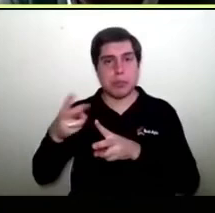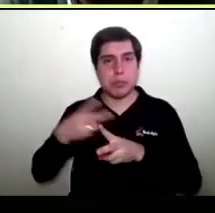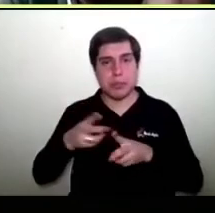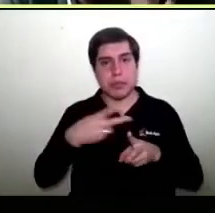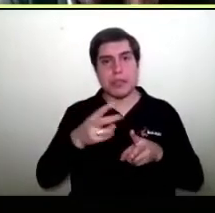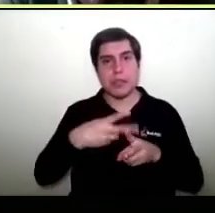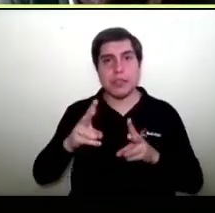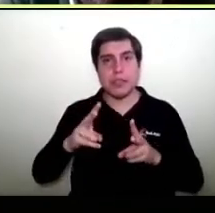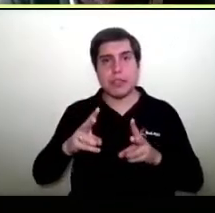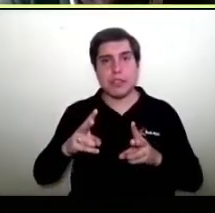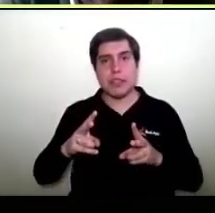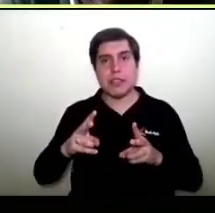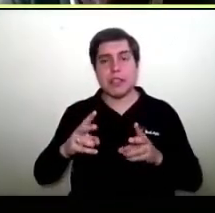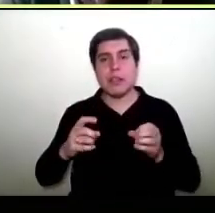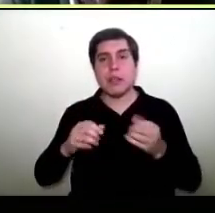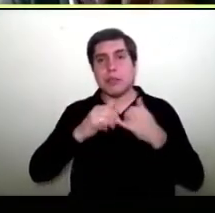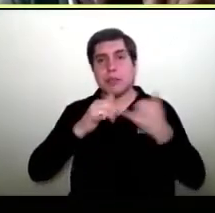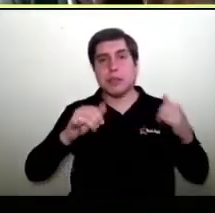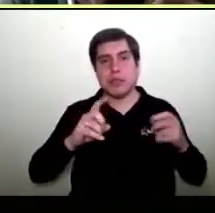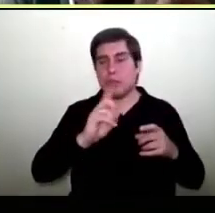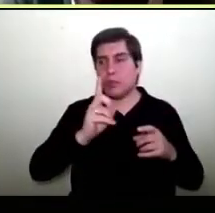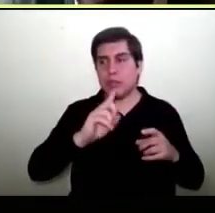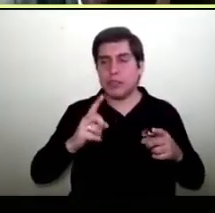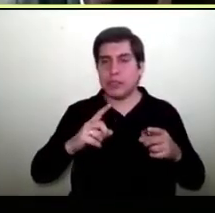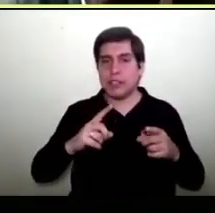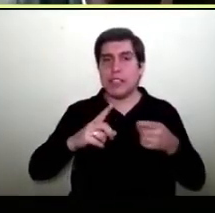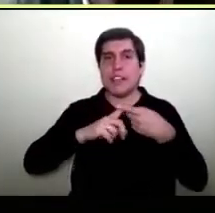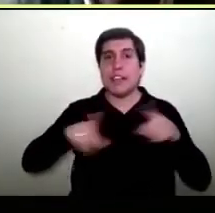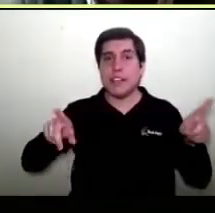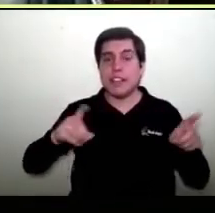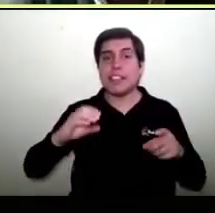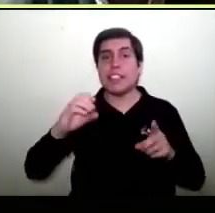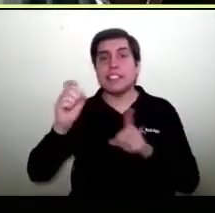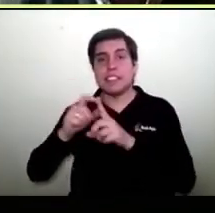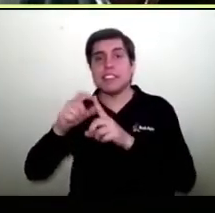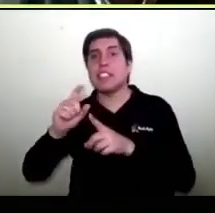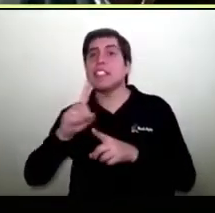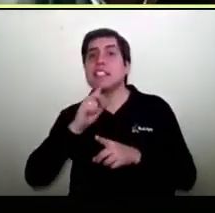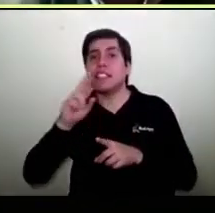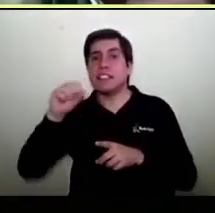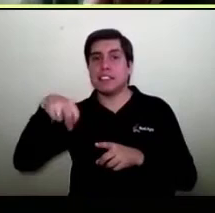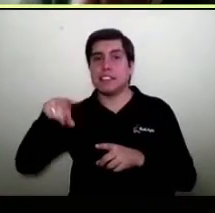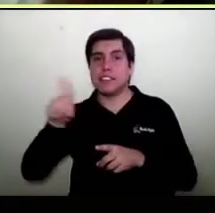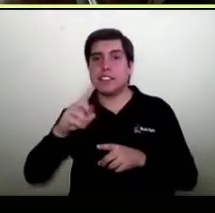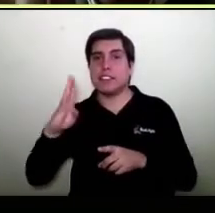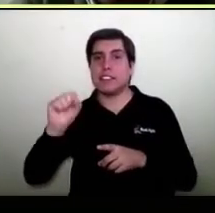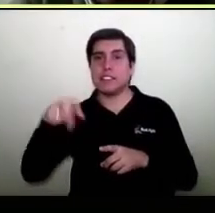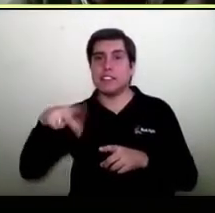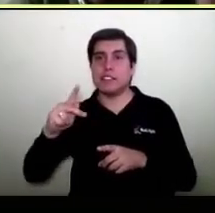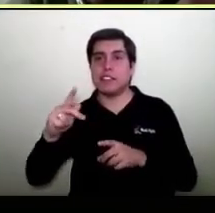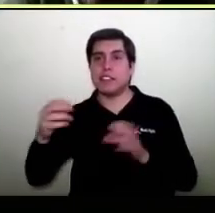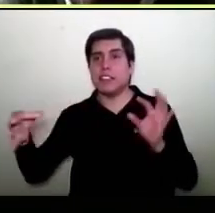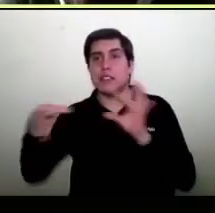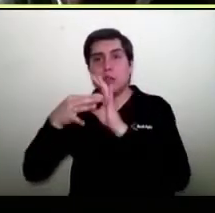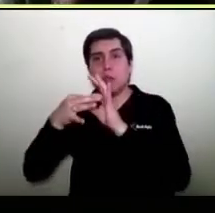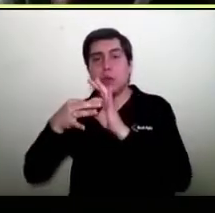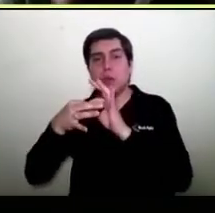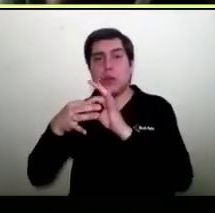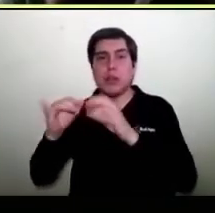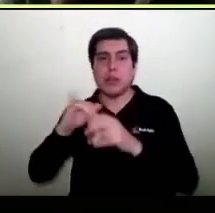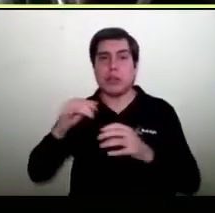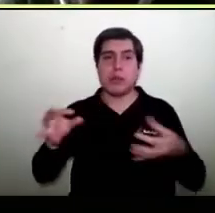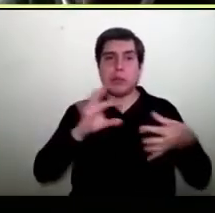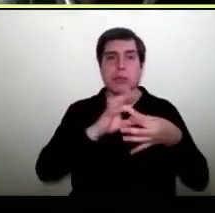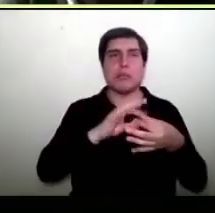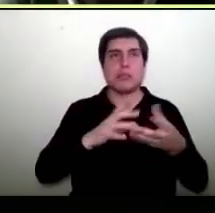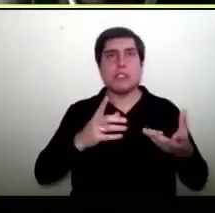pero eso no está dentro de la ingeniería que entregamos. Nosotros lo que entregamos es que ese código que te manda Transpac se incorpora con los números y tenemos